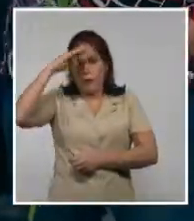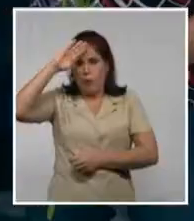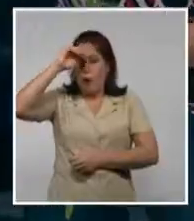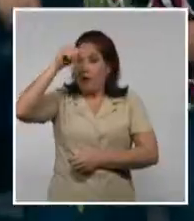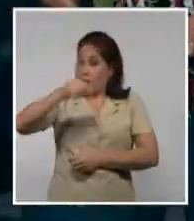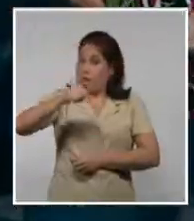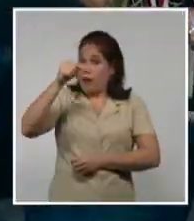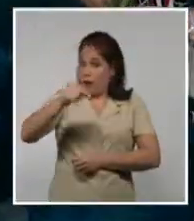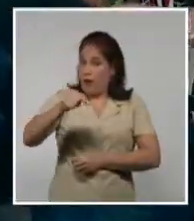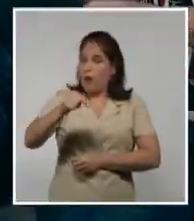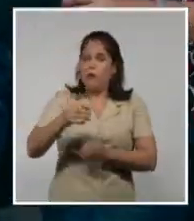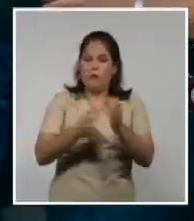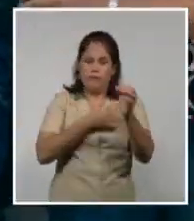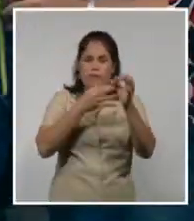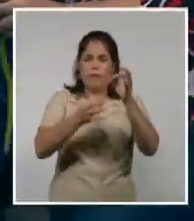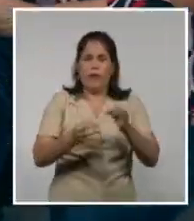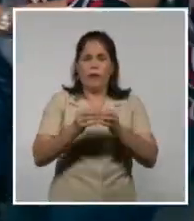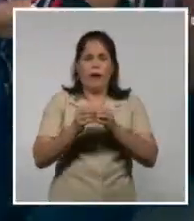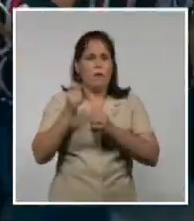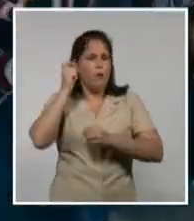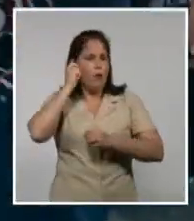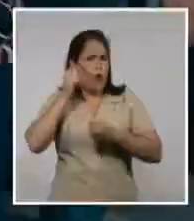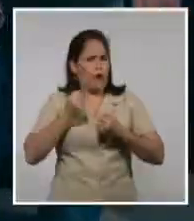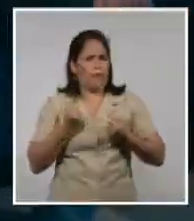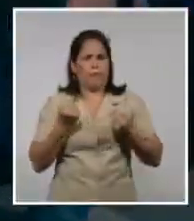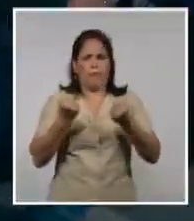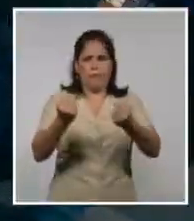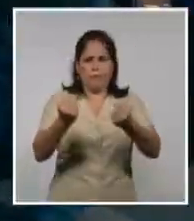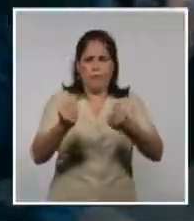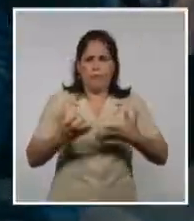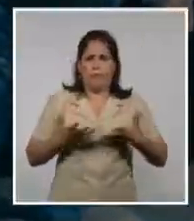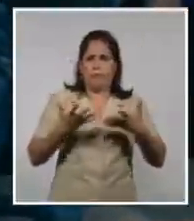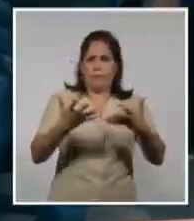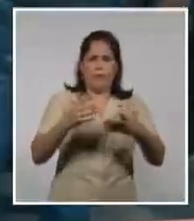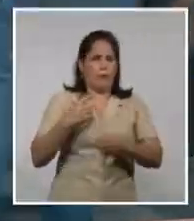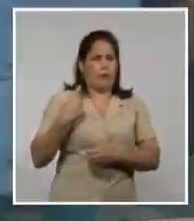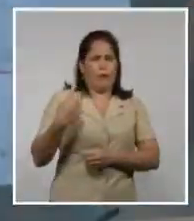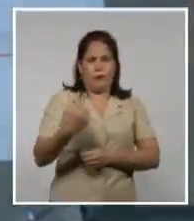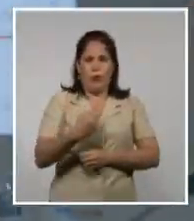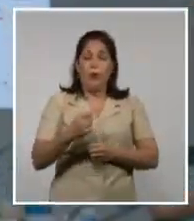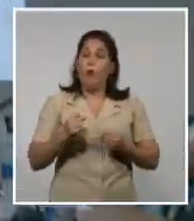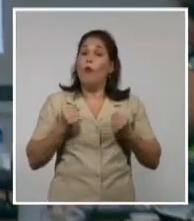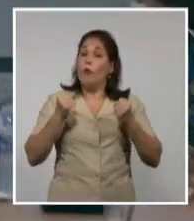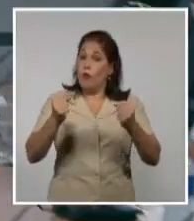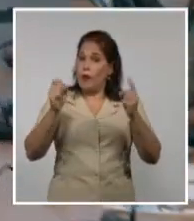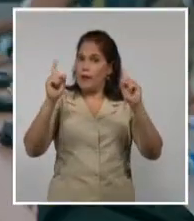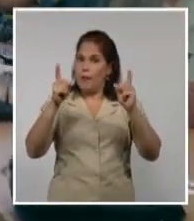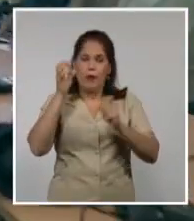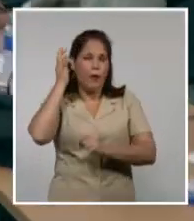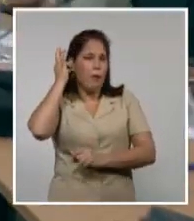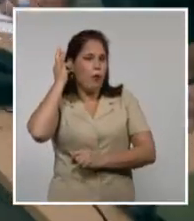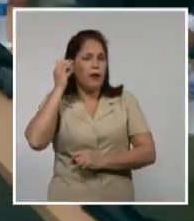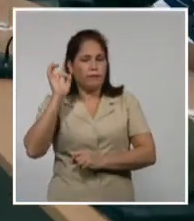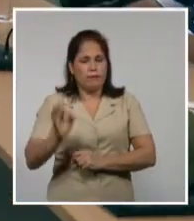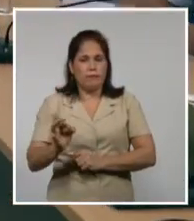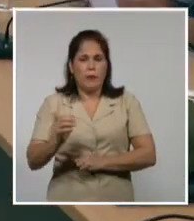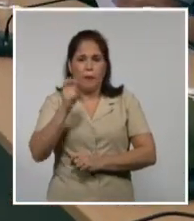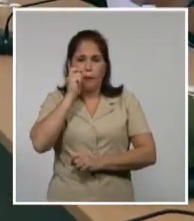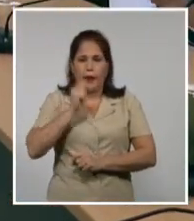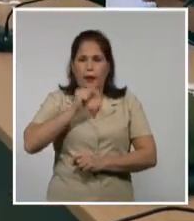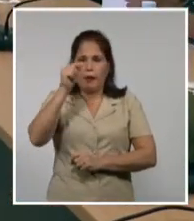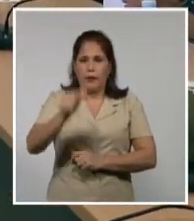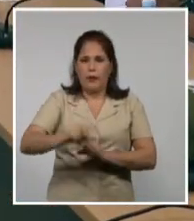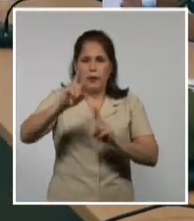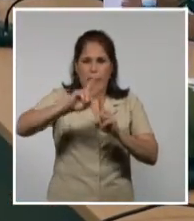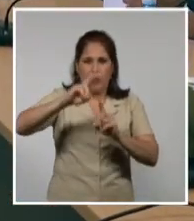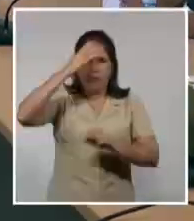un verdadero ejército, una impresionante fuerza política. Bernardo Espinosa,